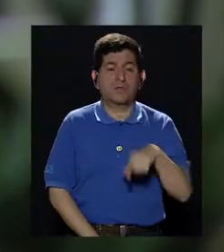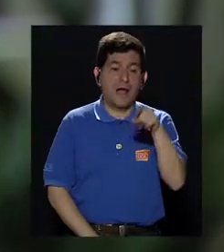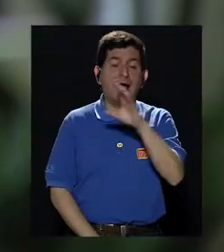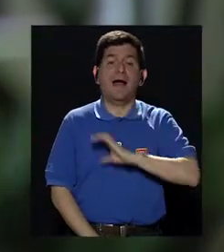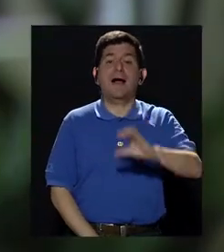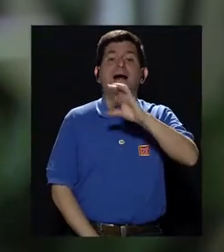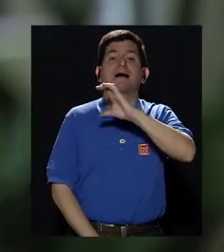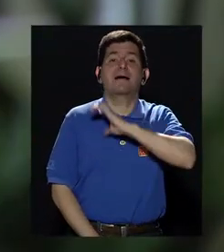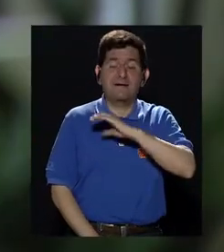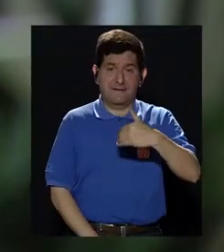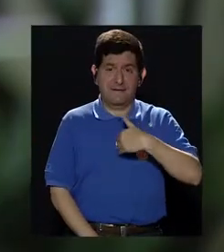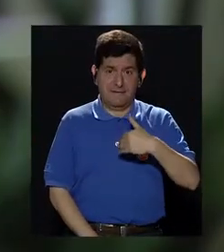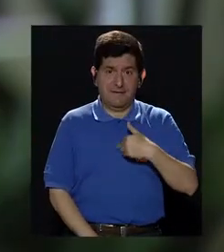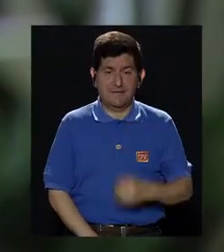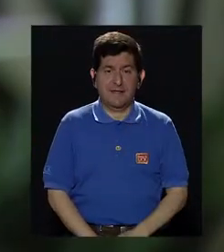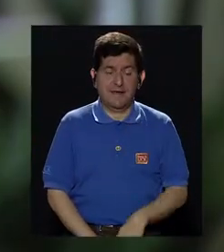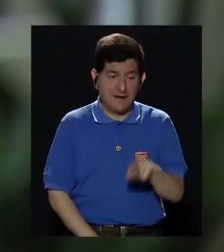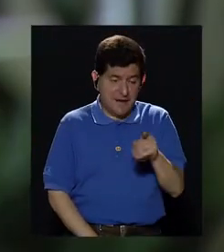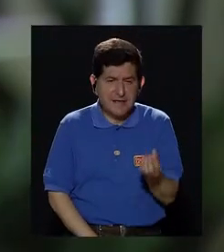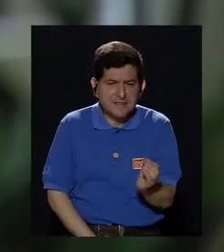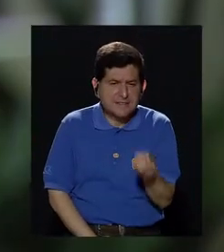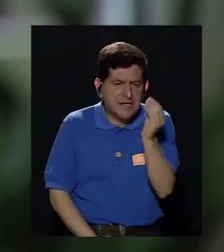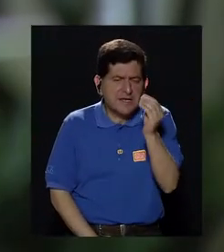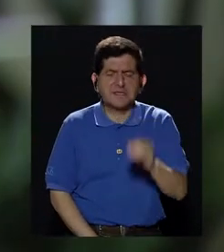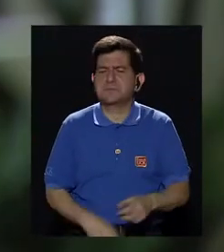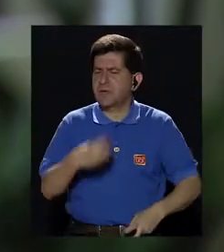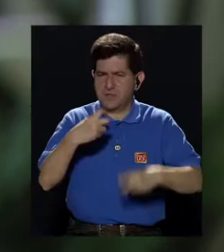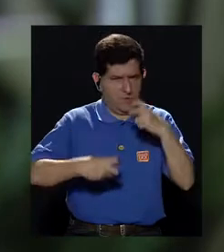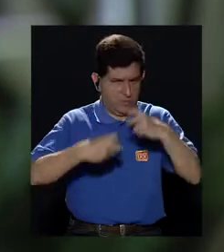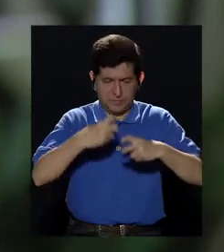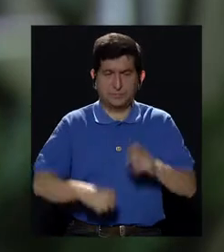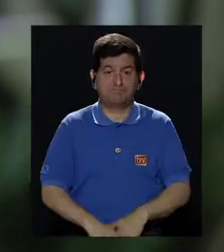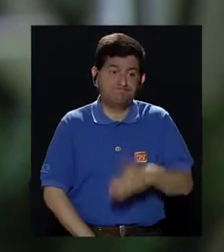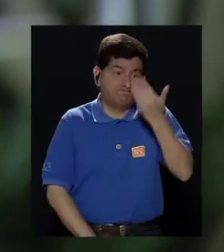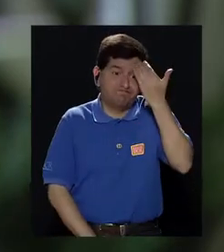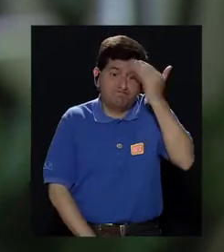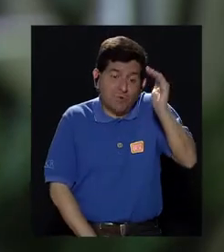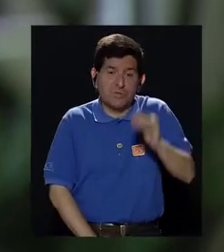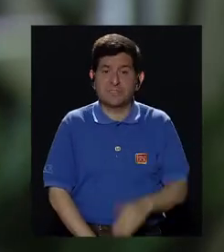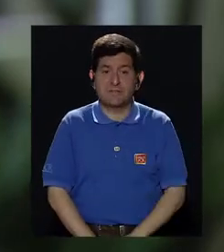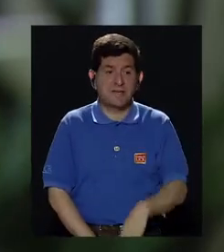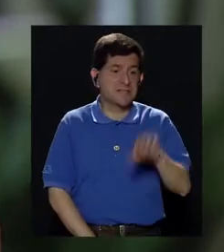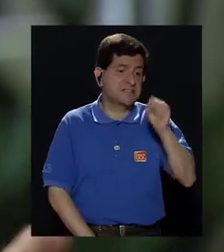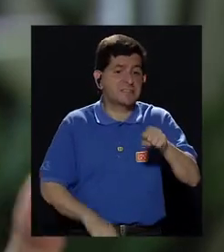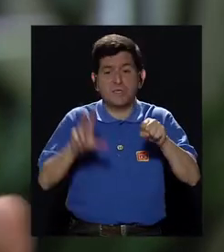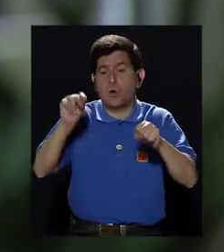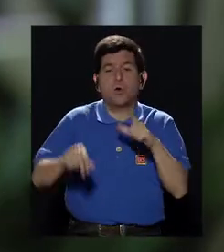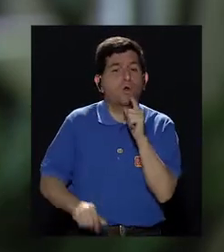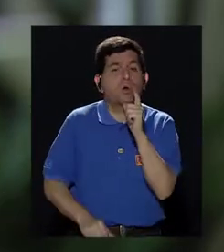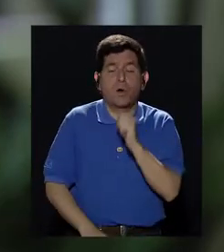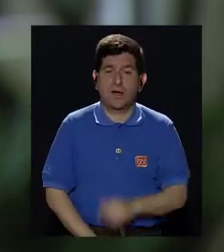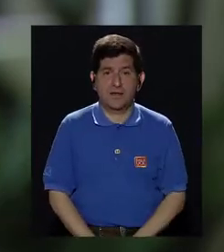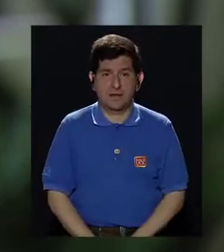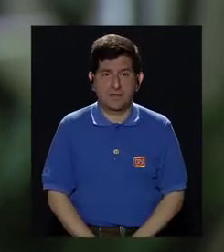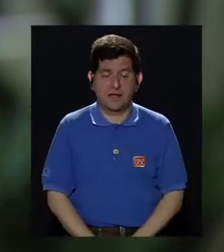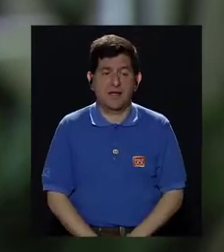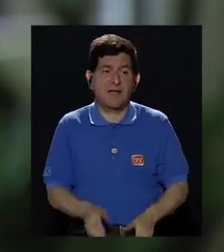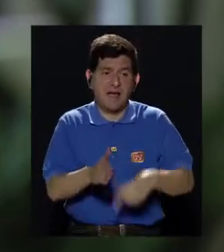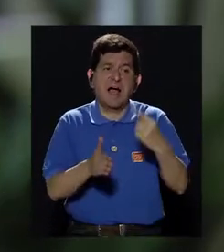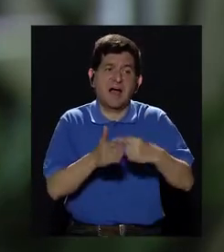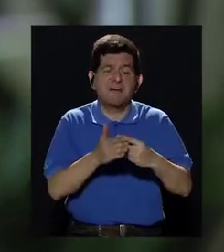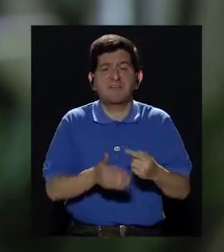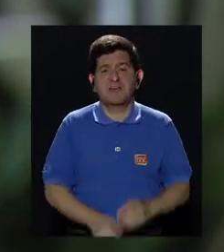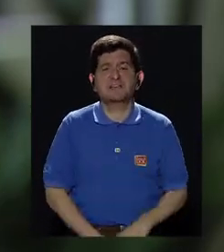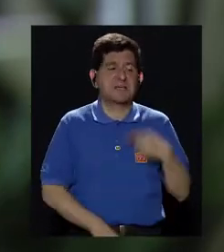característica, digamos, del crecimiento benigno. No sabemos a quién le va a dar y a quién no, por lo cual hay una predisposición